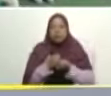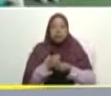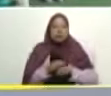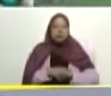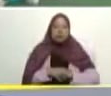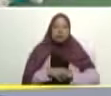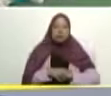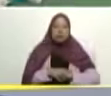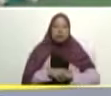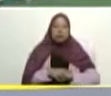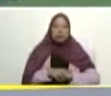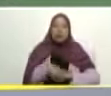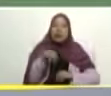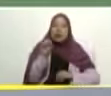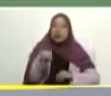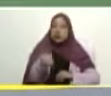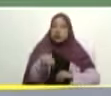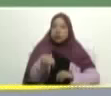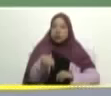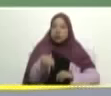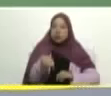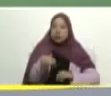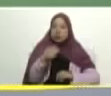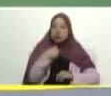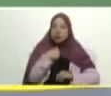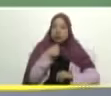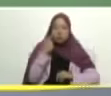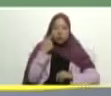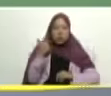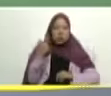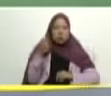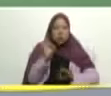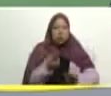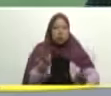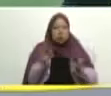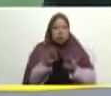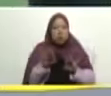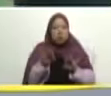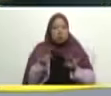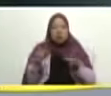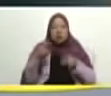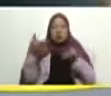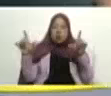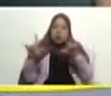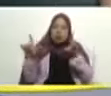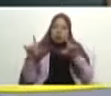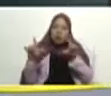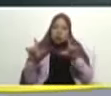sí aquí me dijeron que yo te iba a ver pero no te veo por aquí te veo por la pantalla